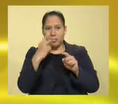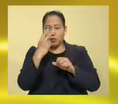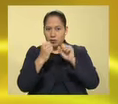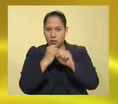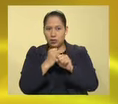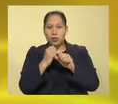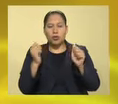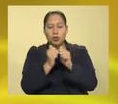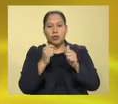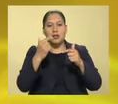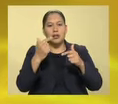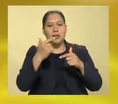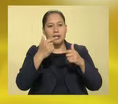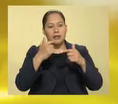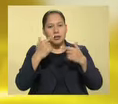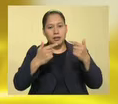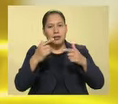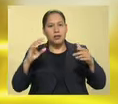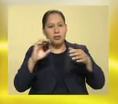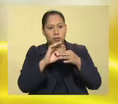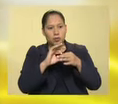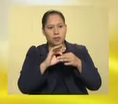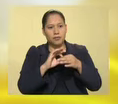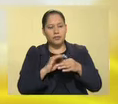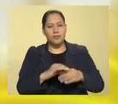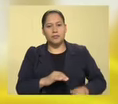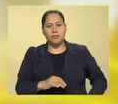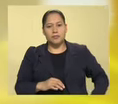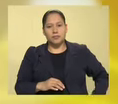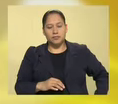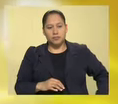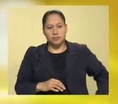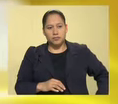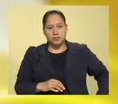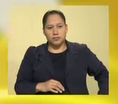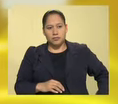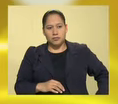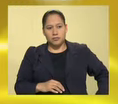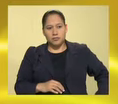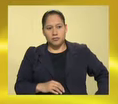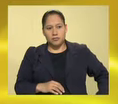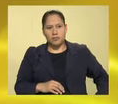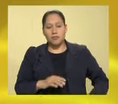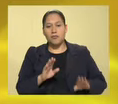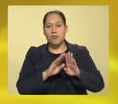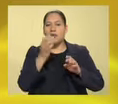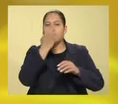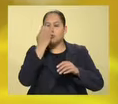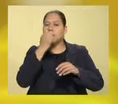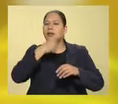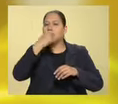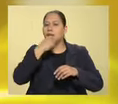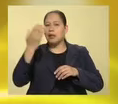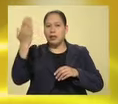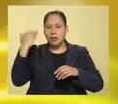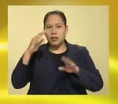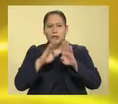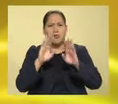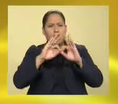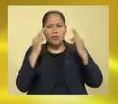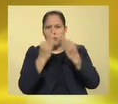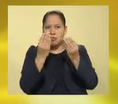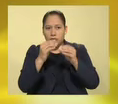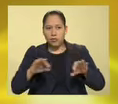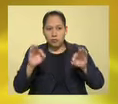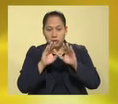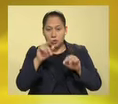con la generación original, donde sale Sir Patrick Stewart y Elma Kellen, toda la vieja escuela de mutantes, de una forma impresionante.